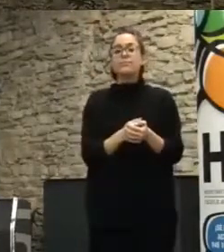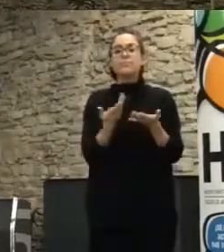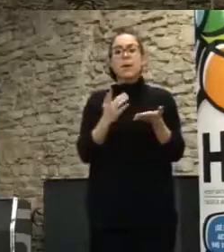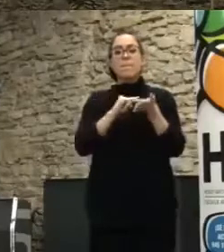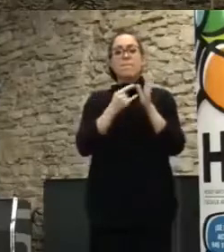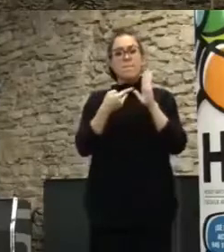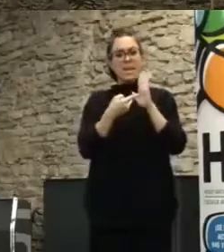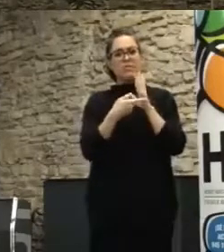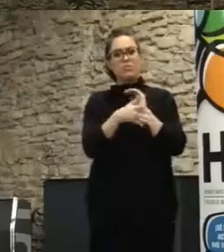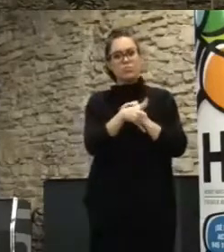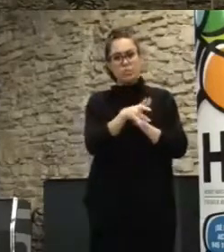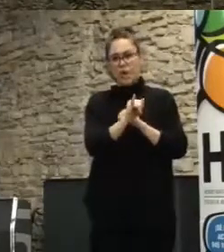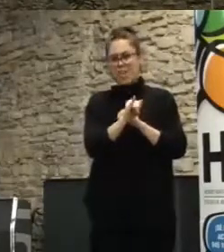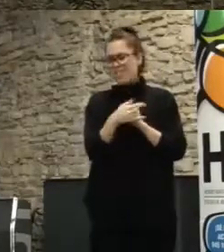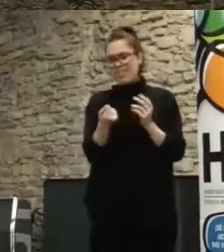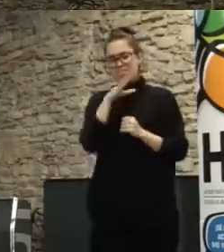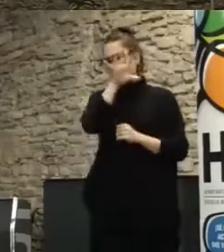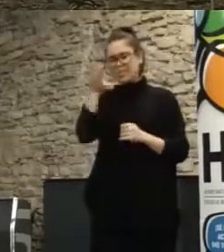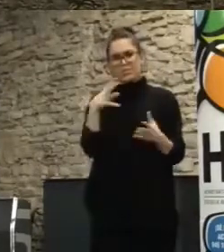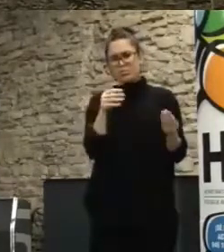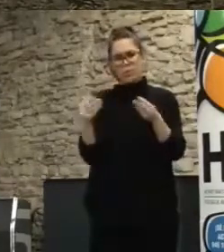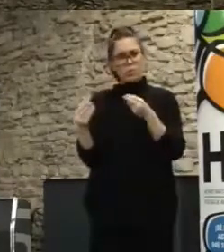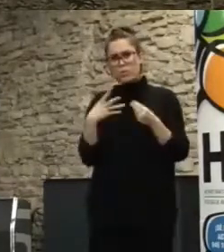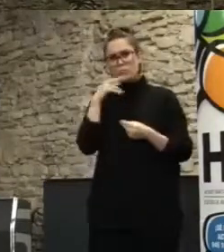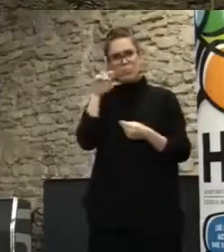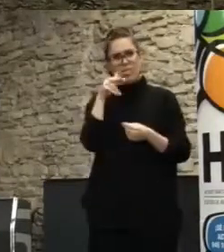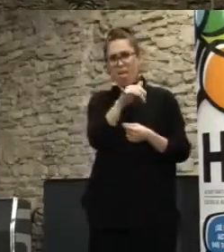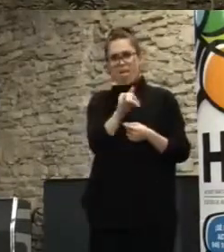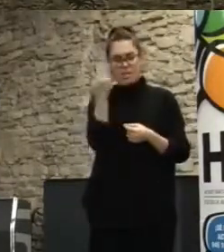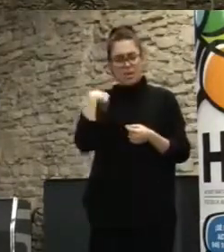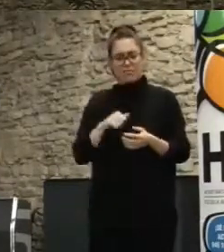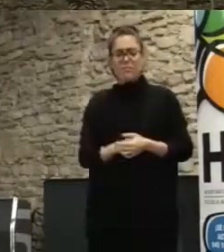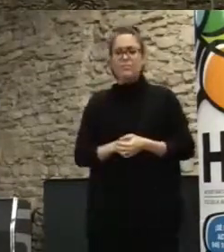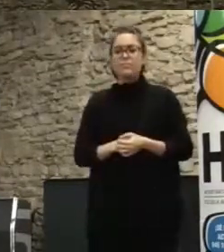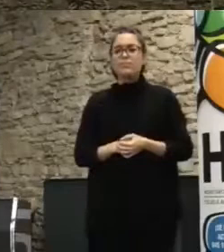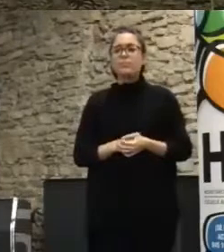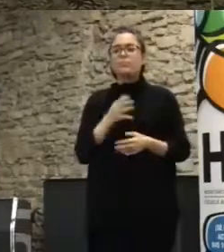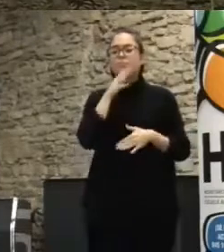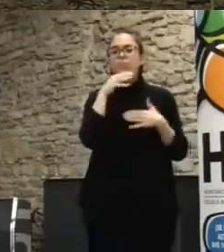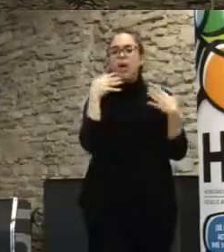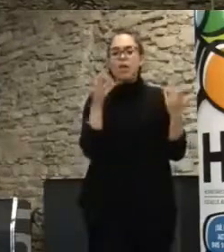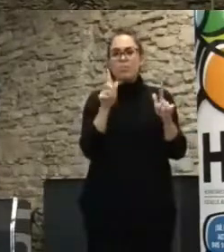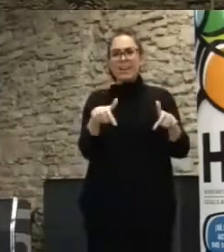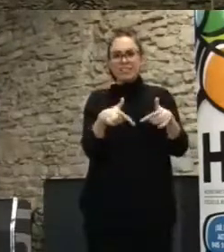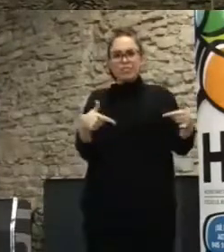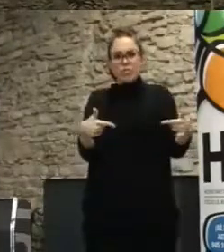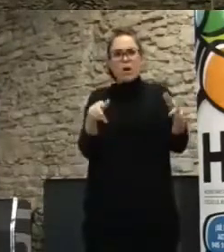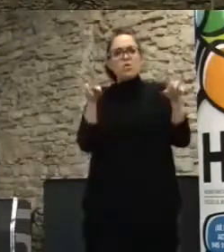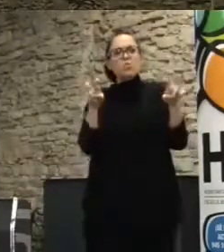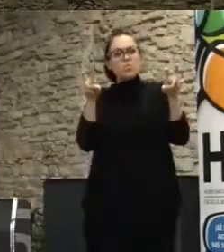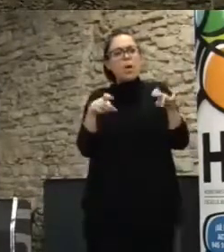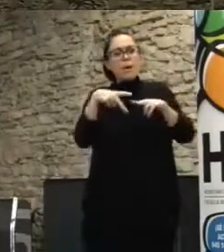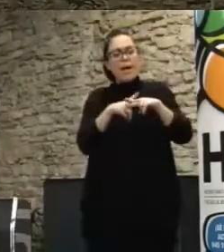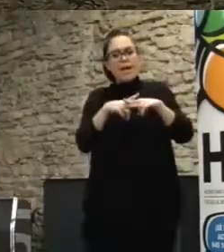históricos en muchísimos países. Y en estos momentos en los que hay nuevas plataformas y herramientas, este